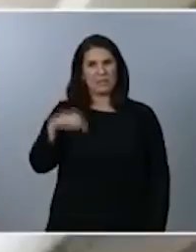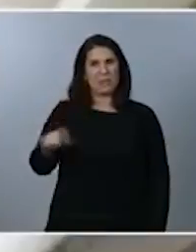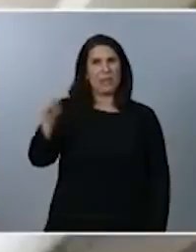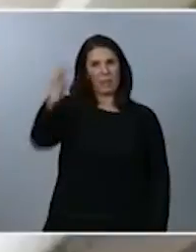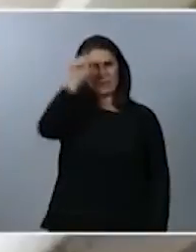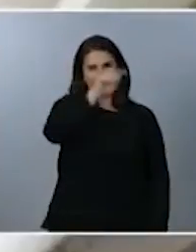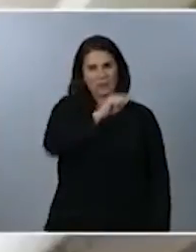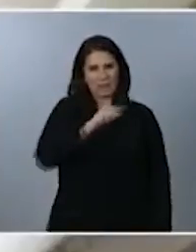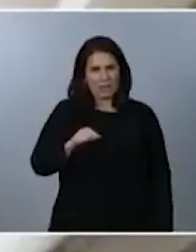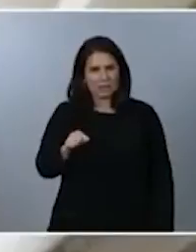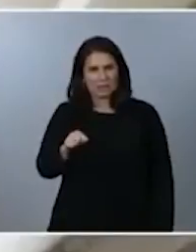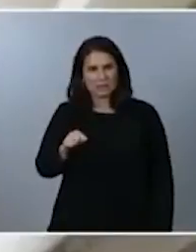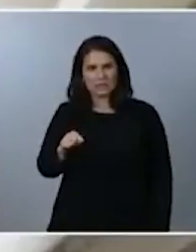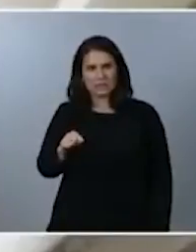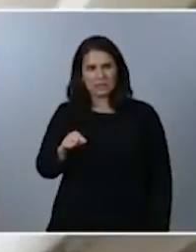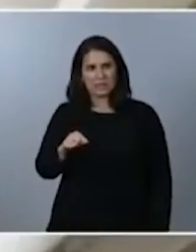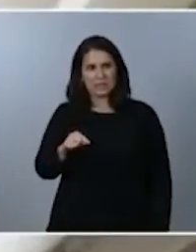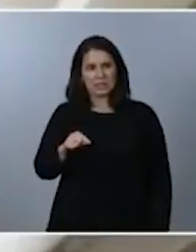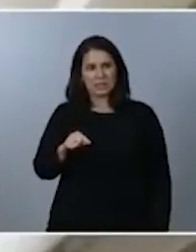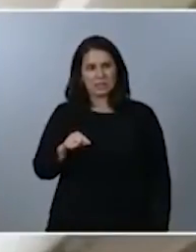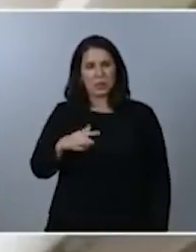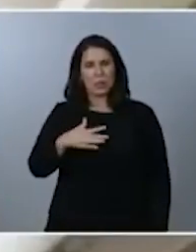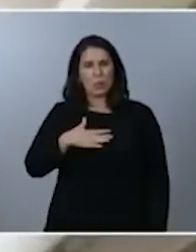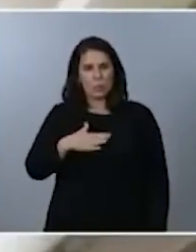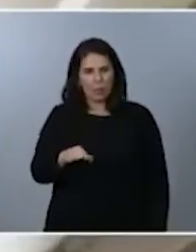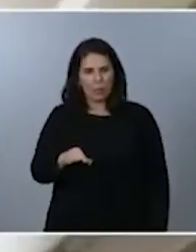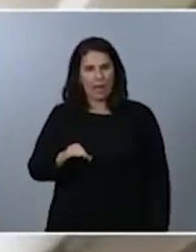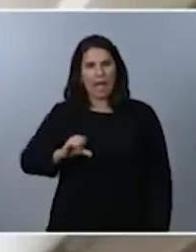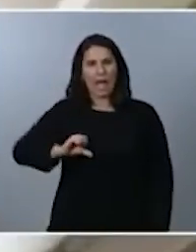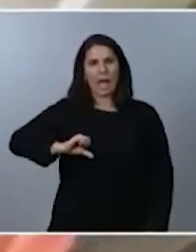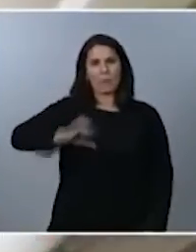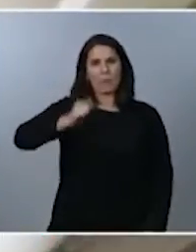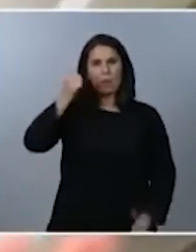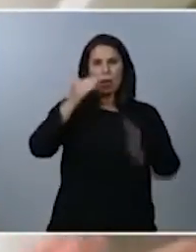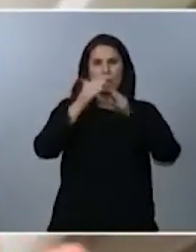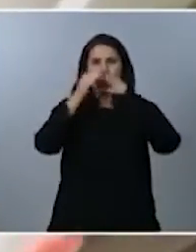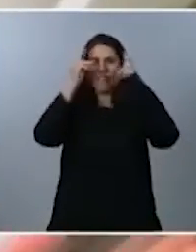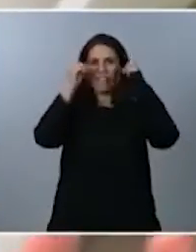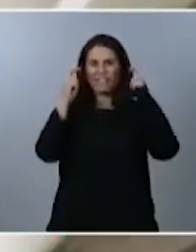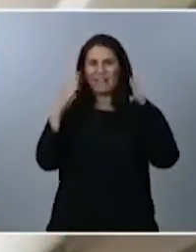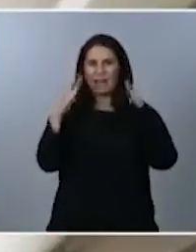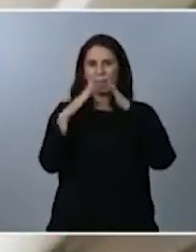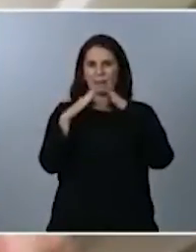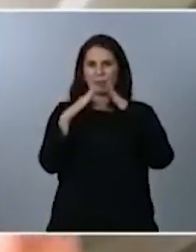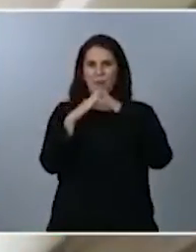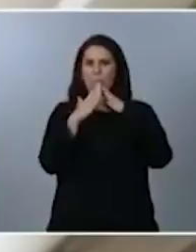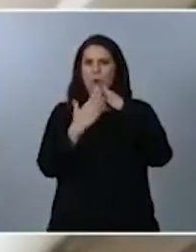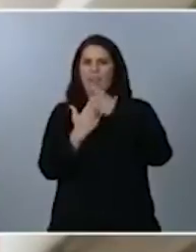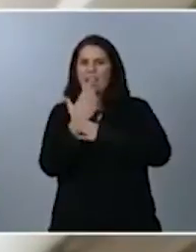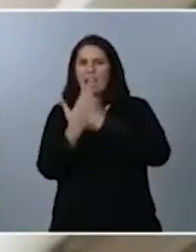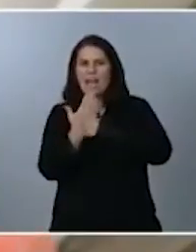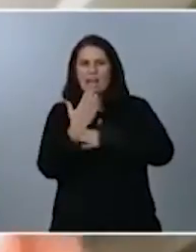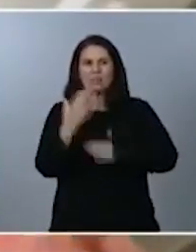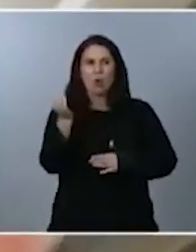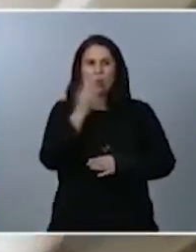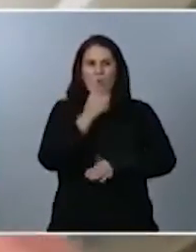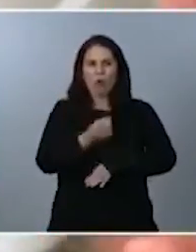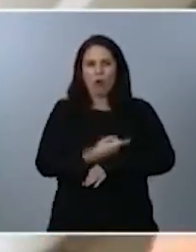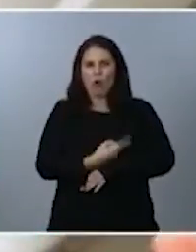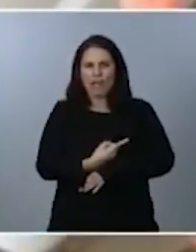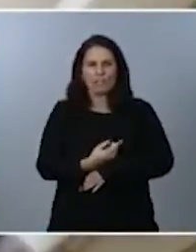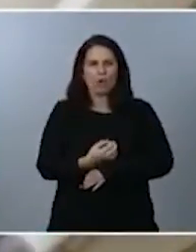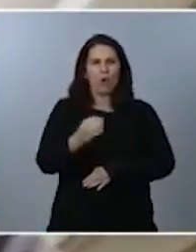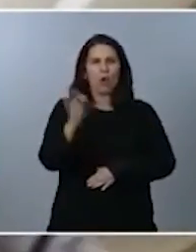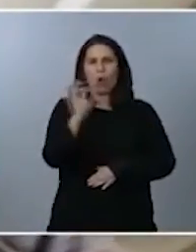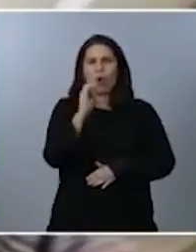autónomas aprobar un confinamiento domiciliario ya sea por días o por horas o de alguna